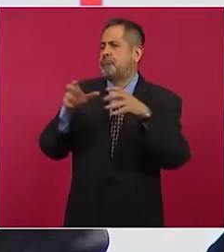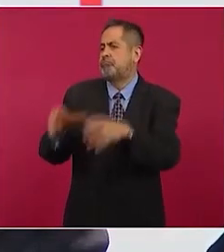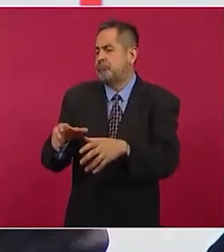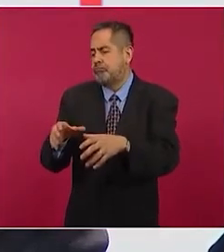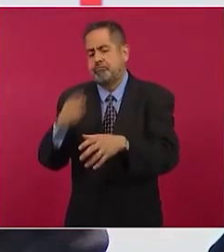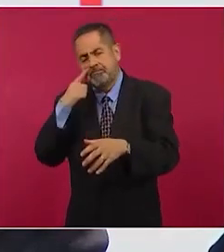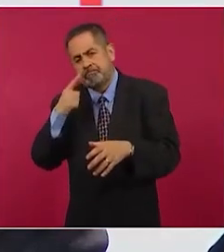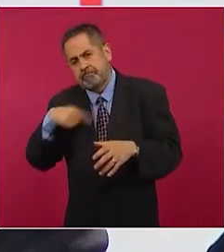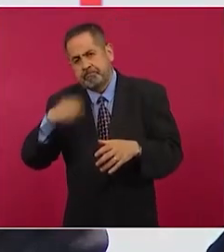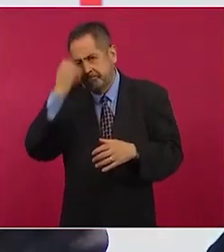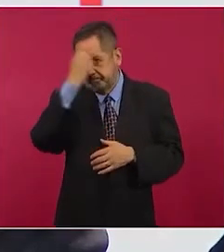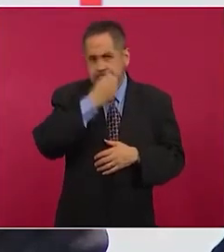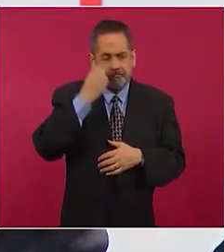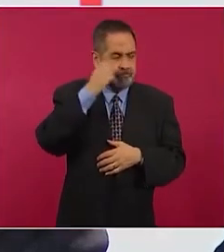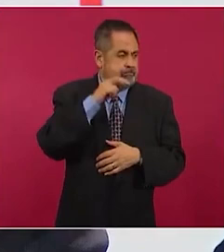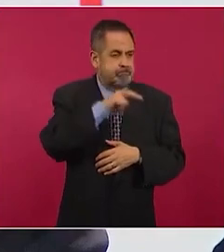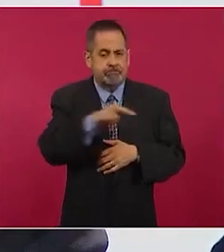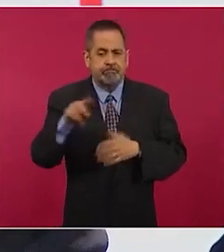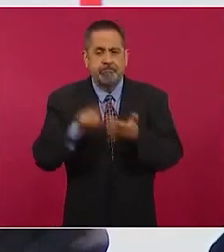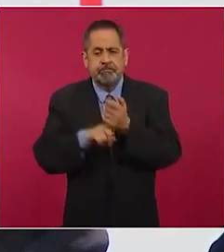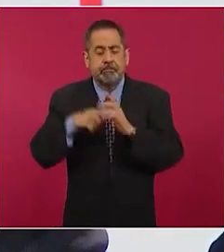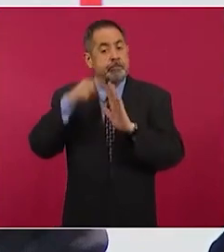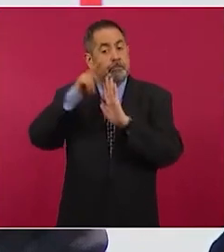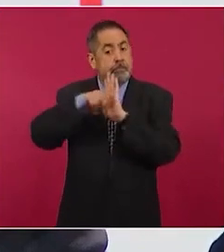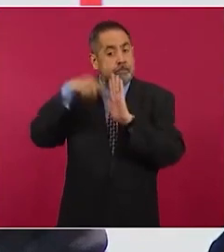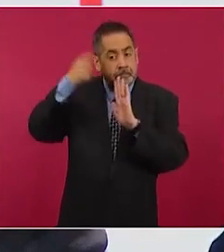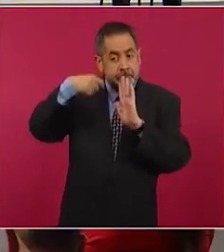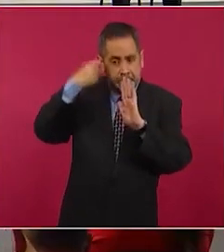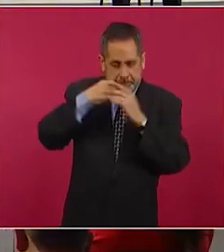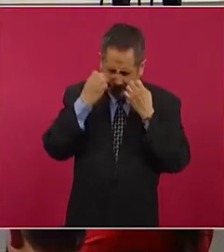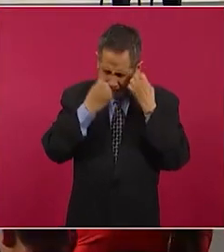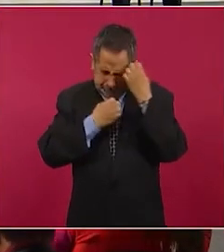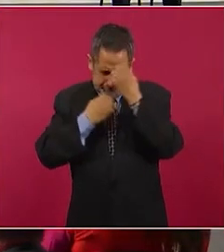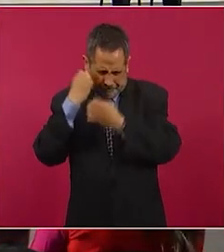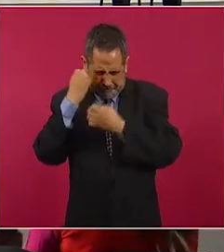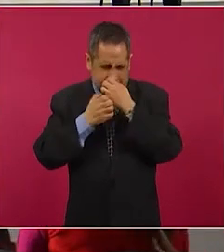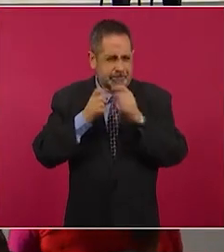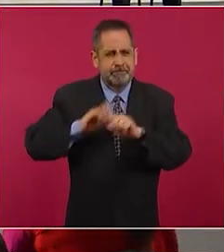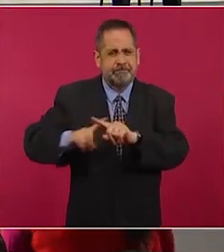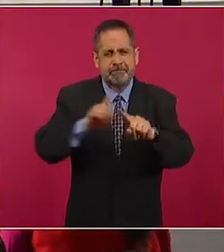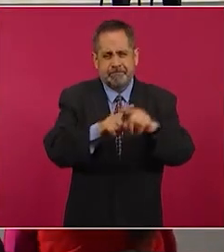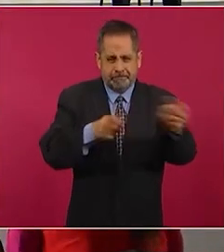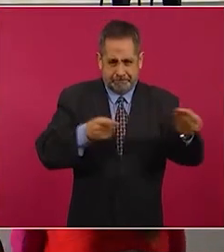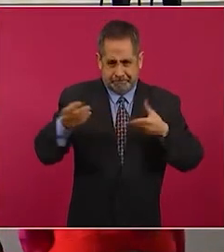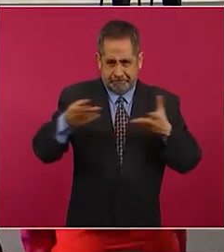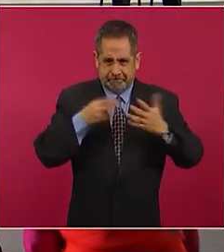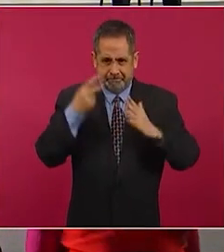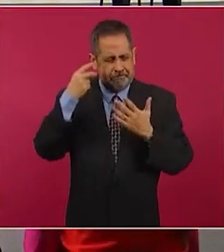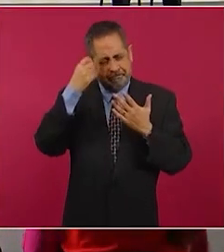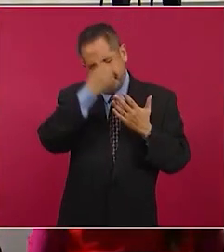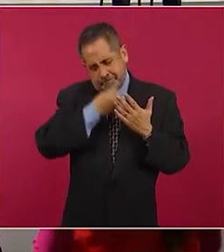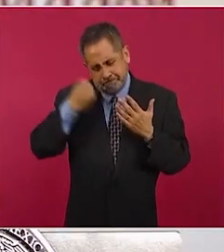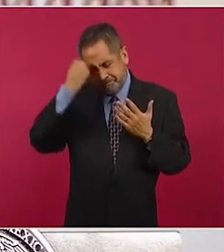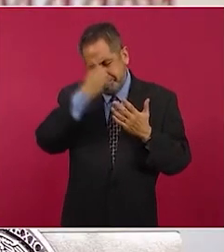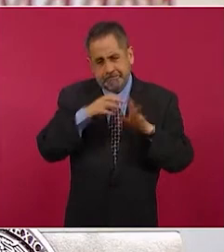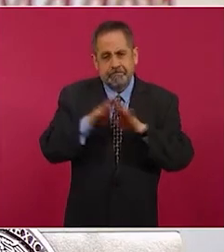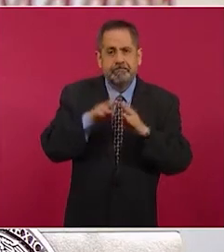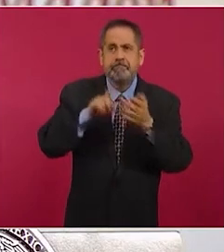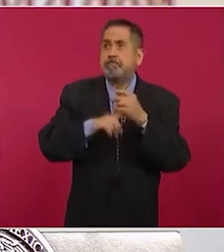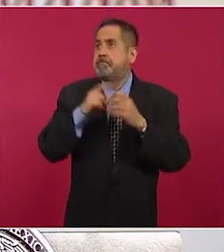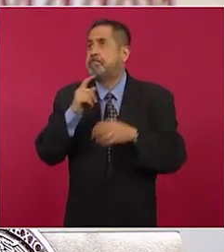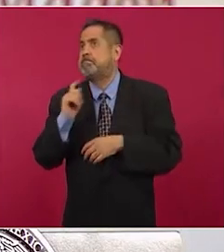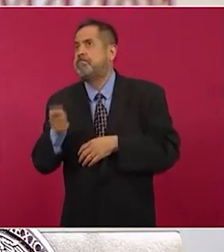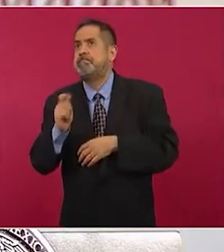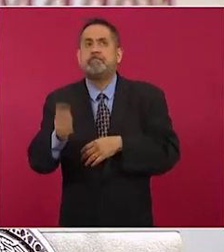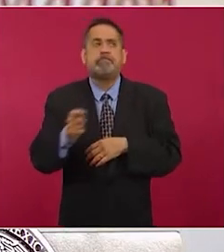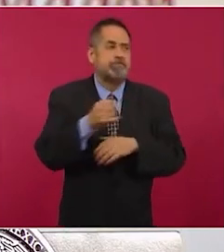para la identificación de los videos, la forencia de videos, investigaciones de carácter técnica y